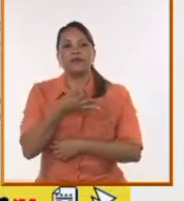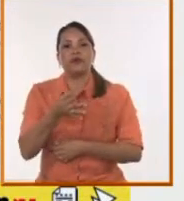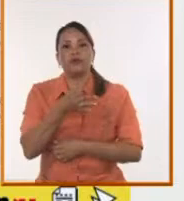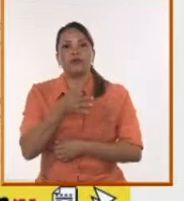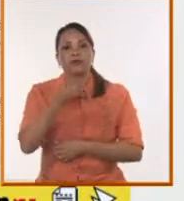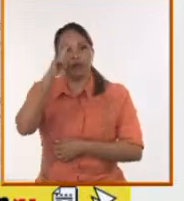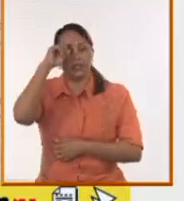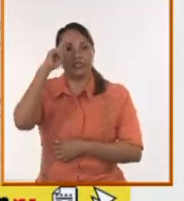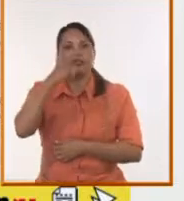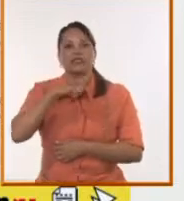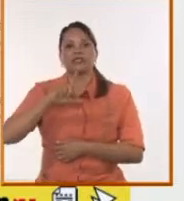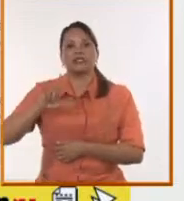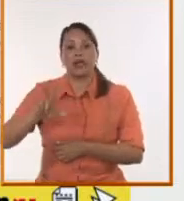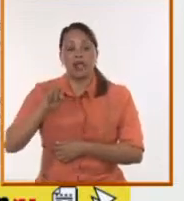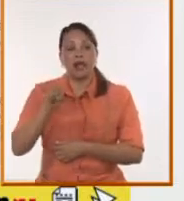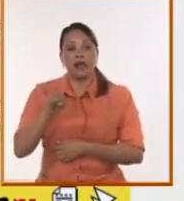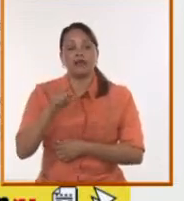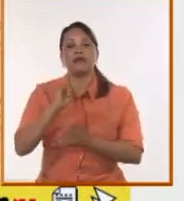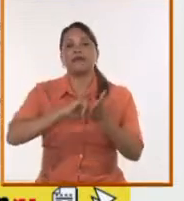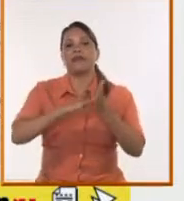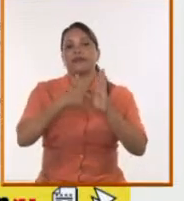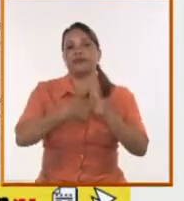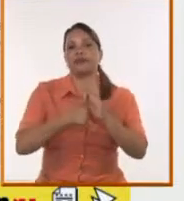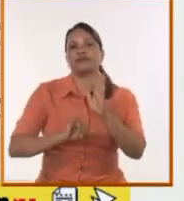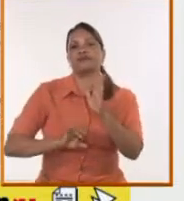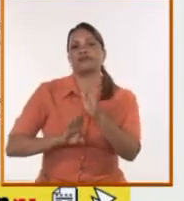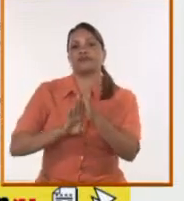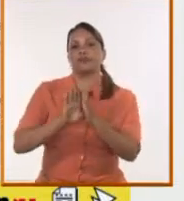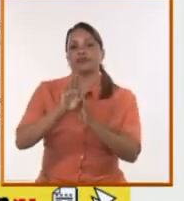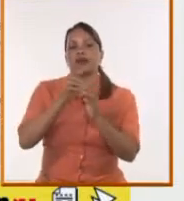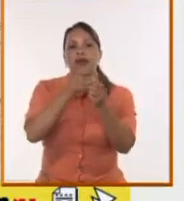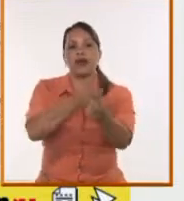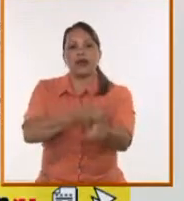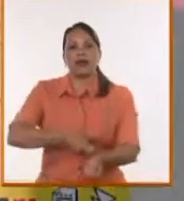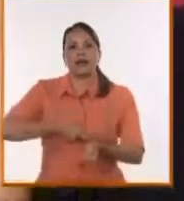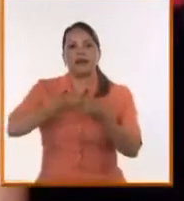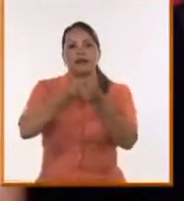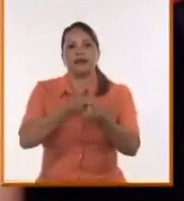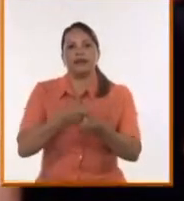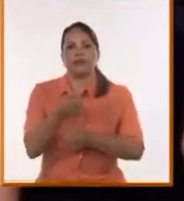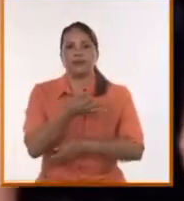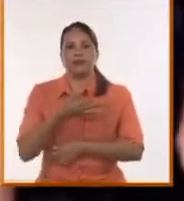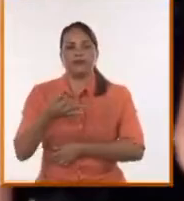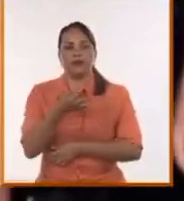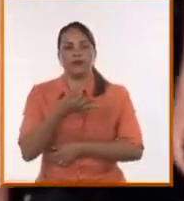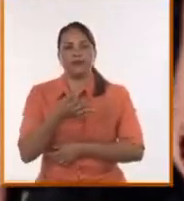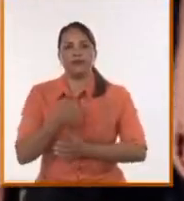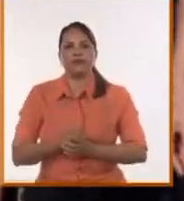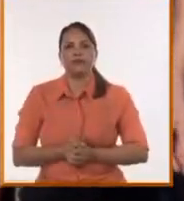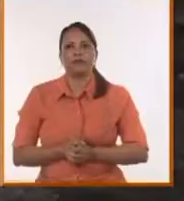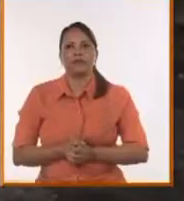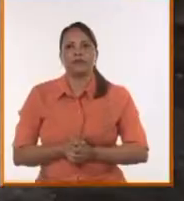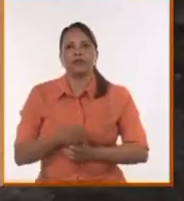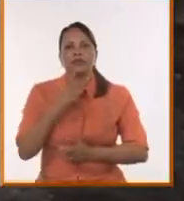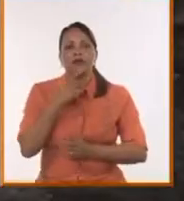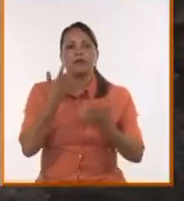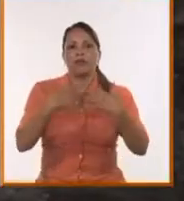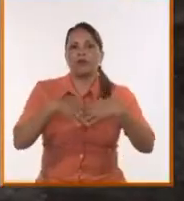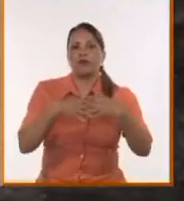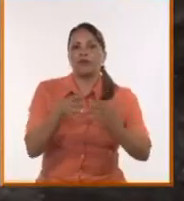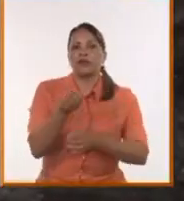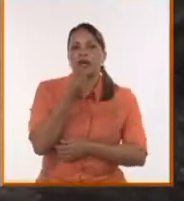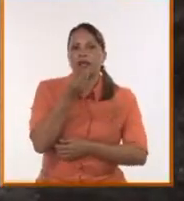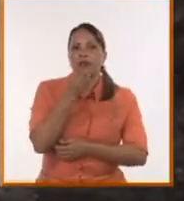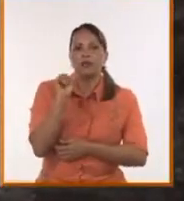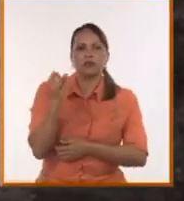El Salvador, que forma parte de un proyecto de desarrollo agrícola en esa zona, que no solo produce alimentos para